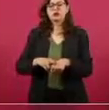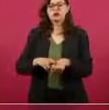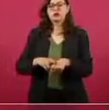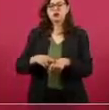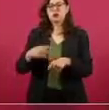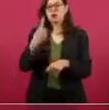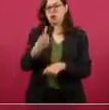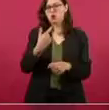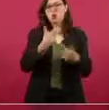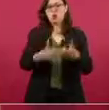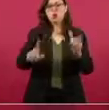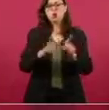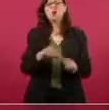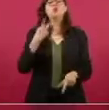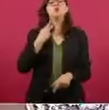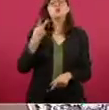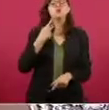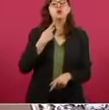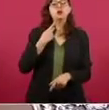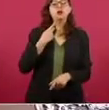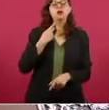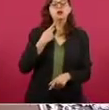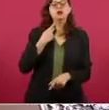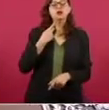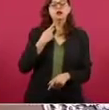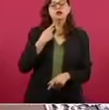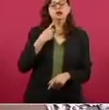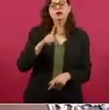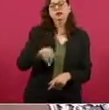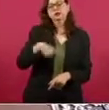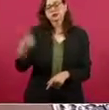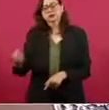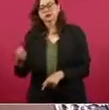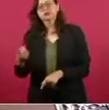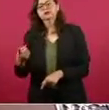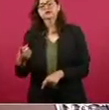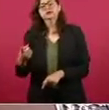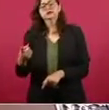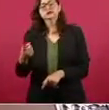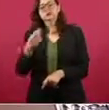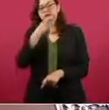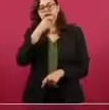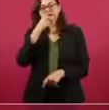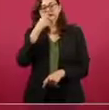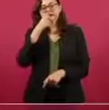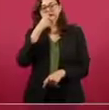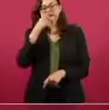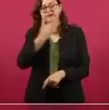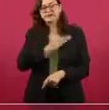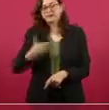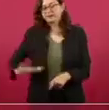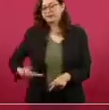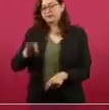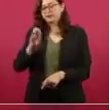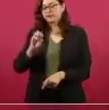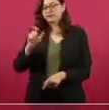el gobierno del presidente Fox.